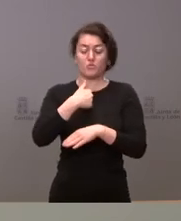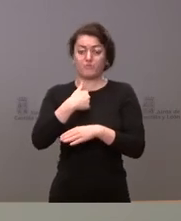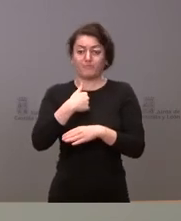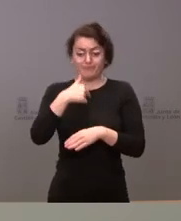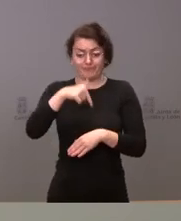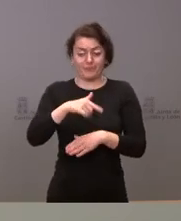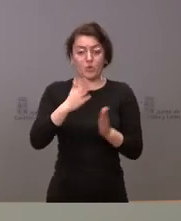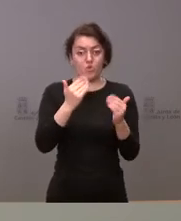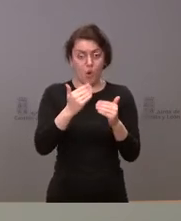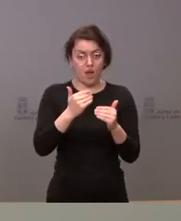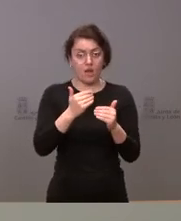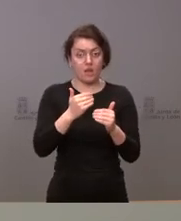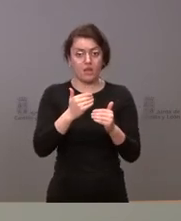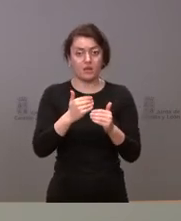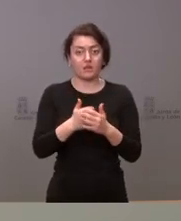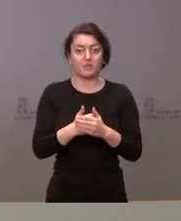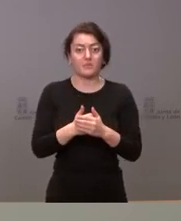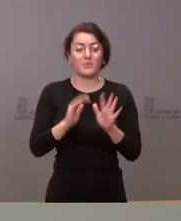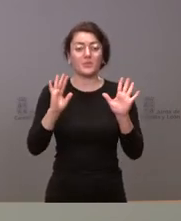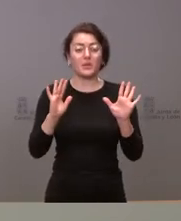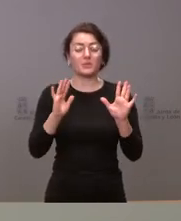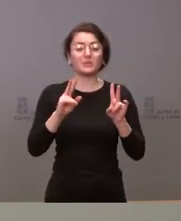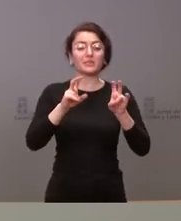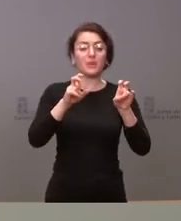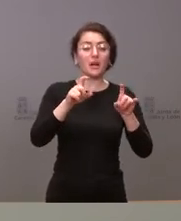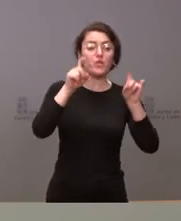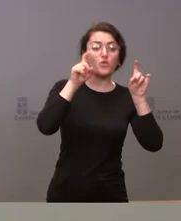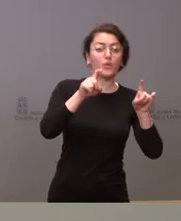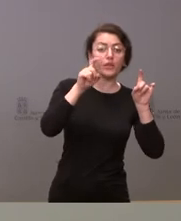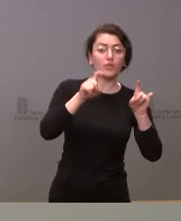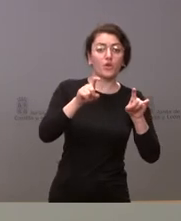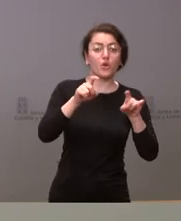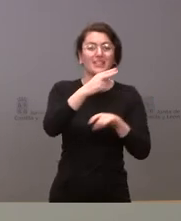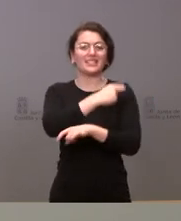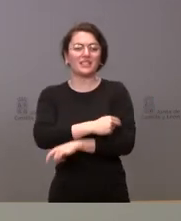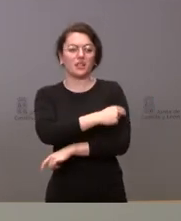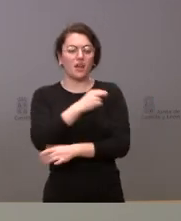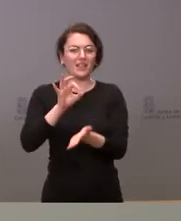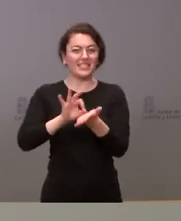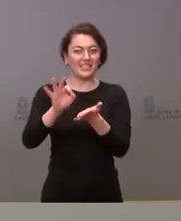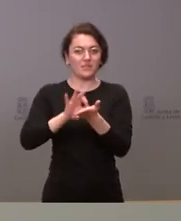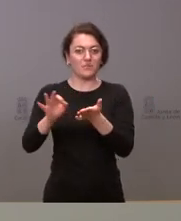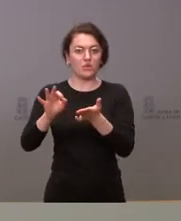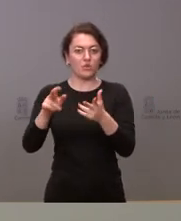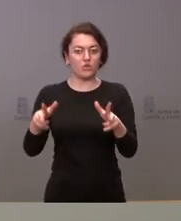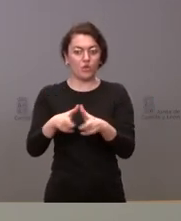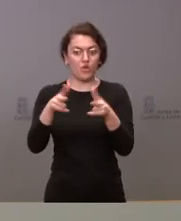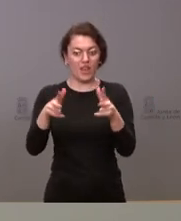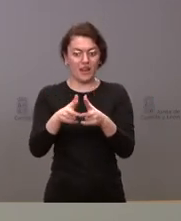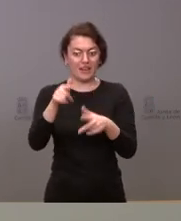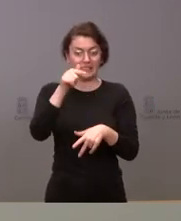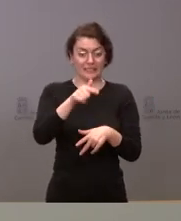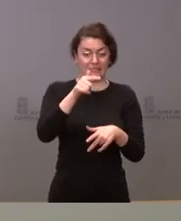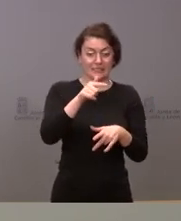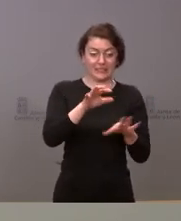los que son relativos a educación sanidad servicios sociales los elaboramos desde la junta de